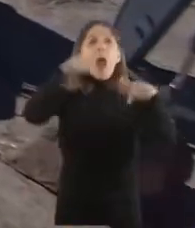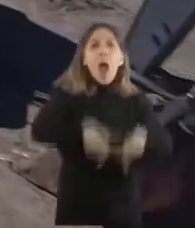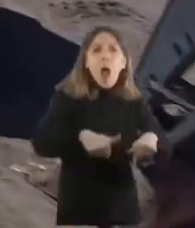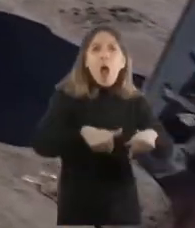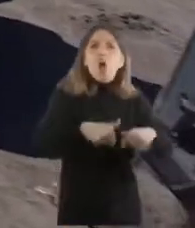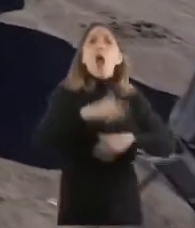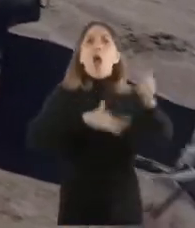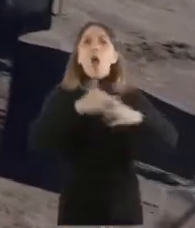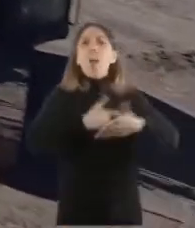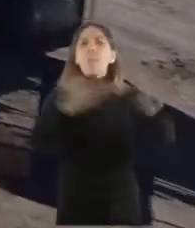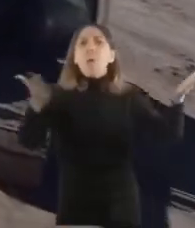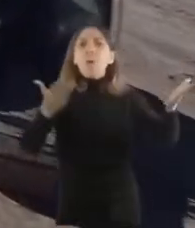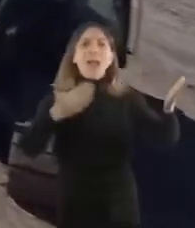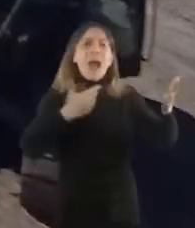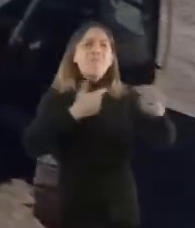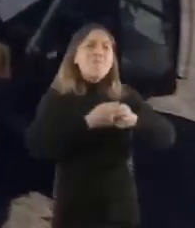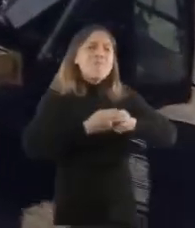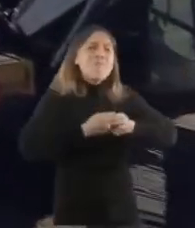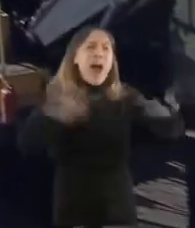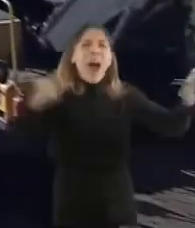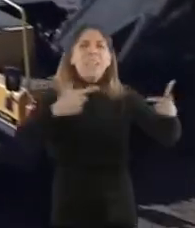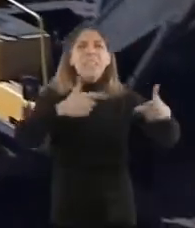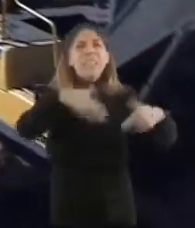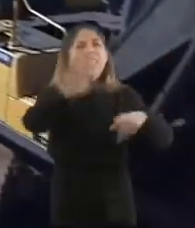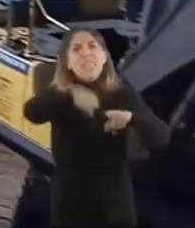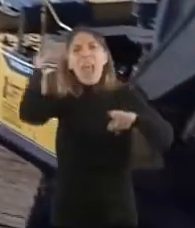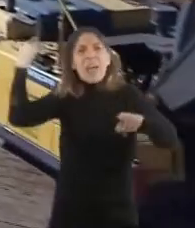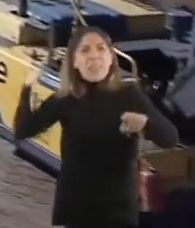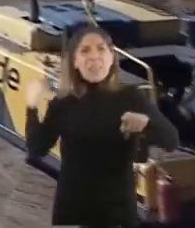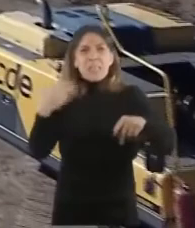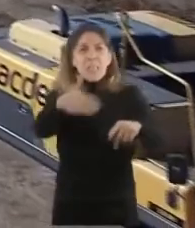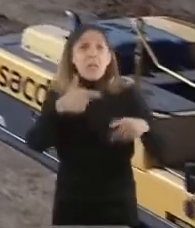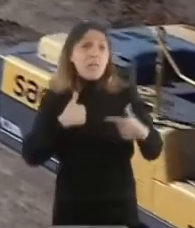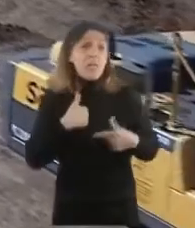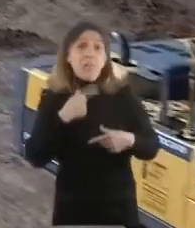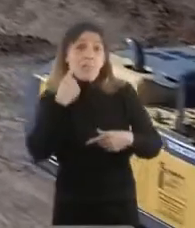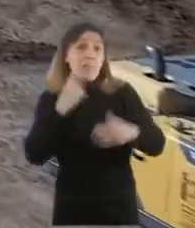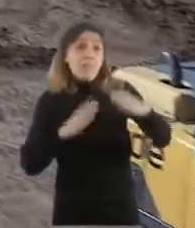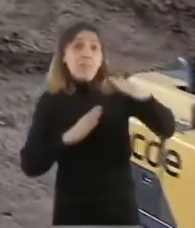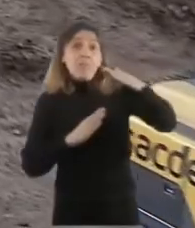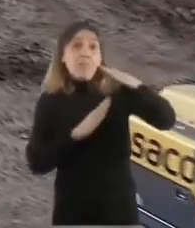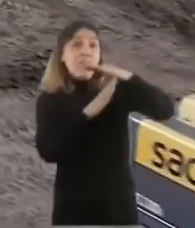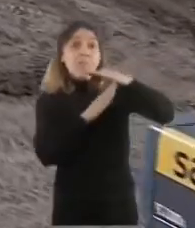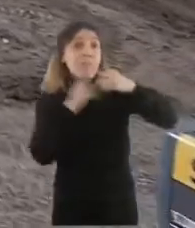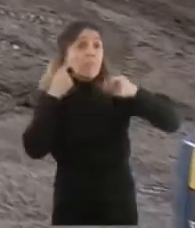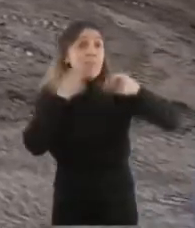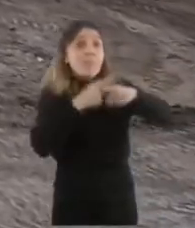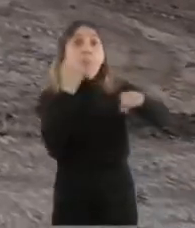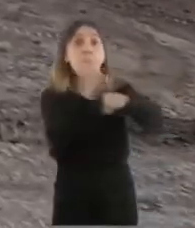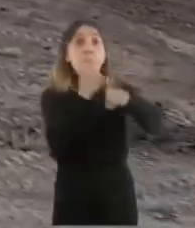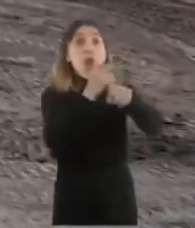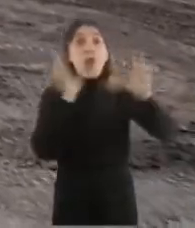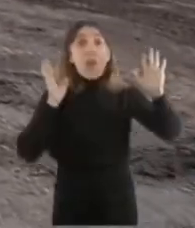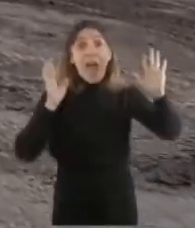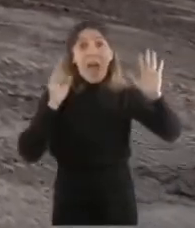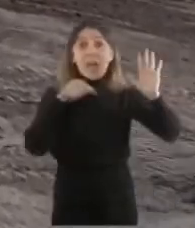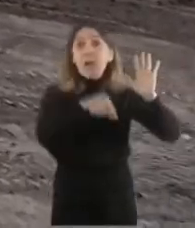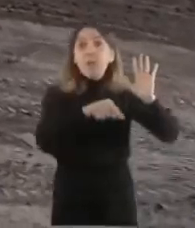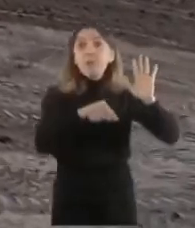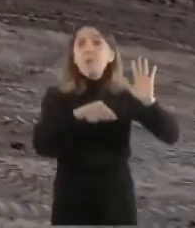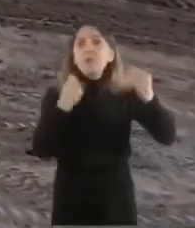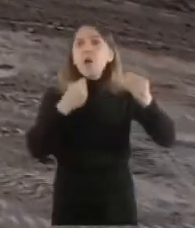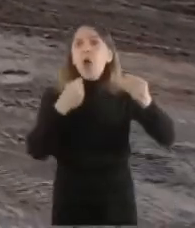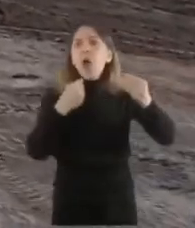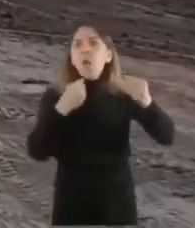Y eso tiene que ver con fijar prioridades y tiene que ver con elegir